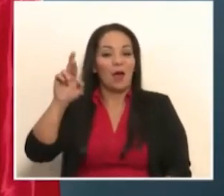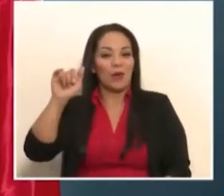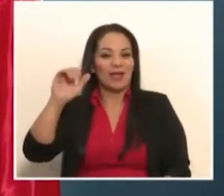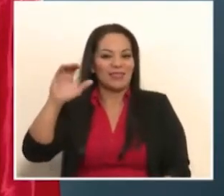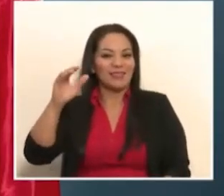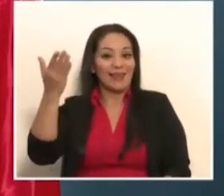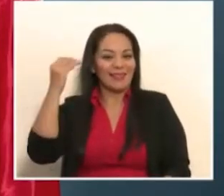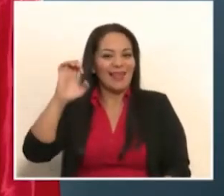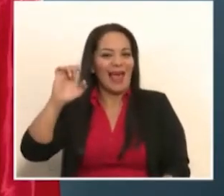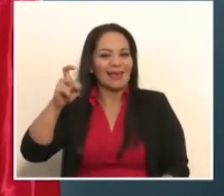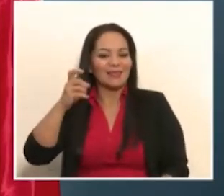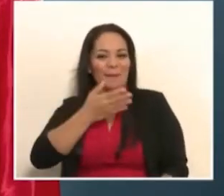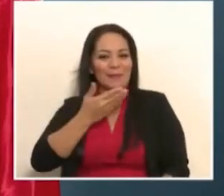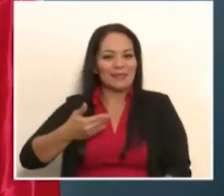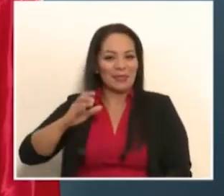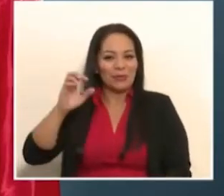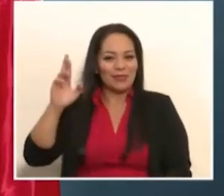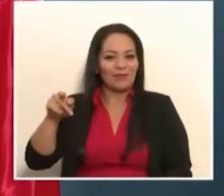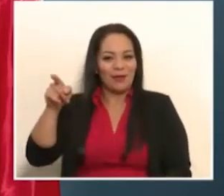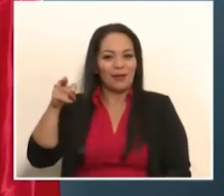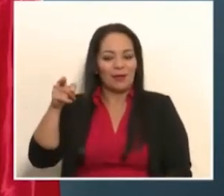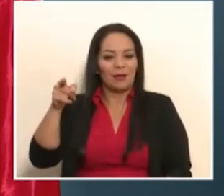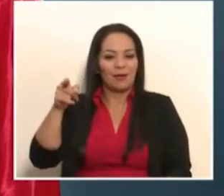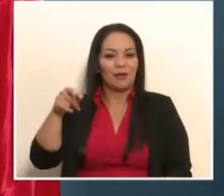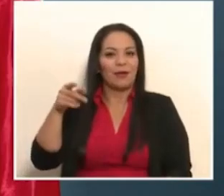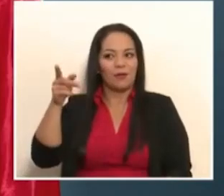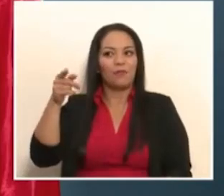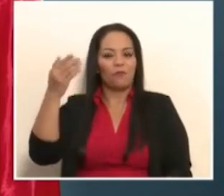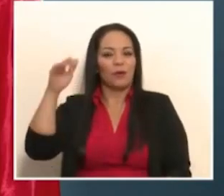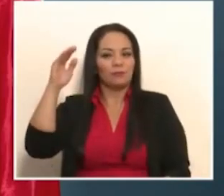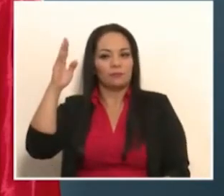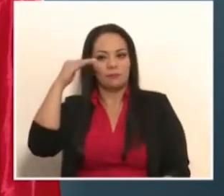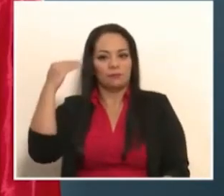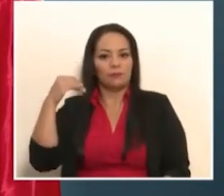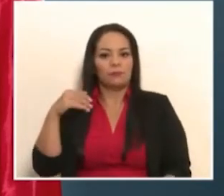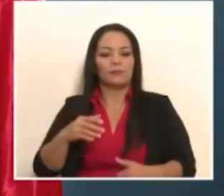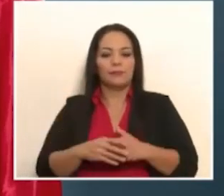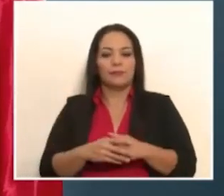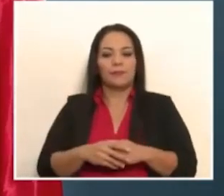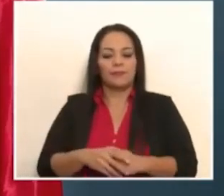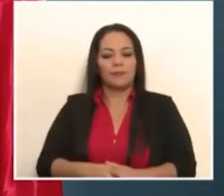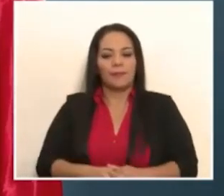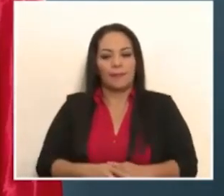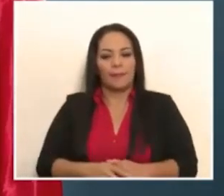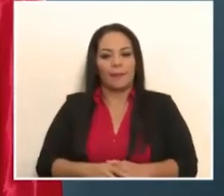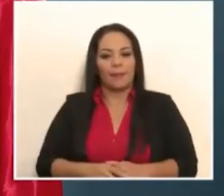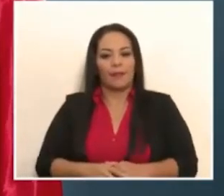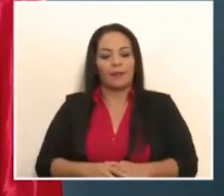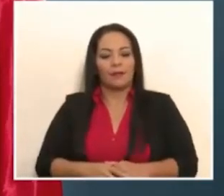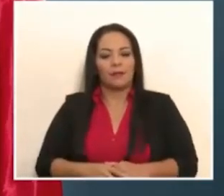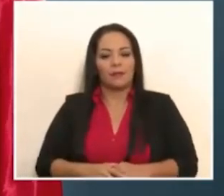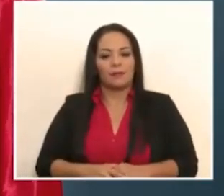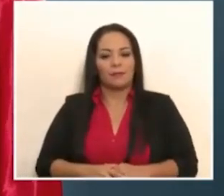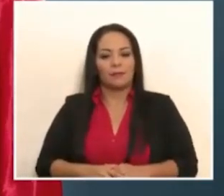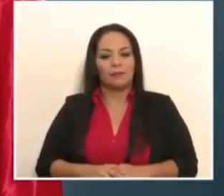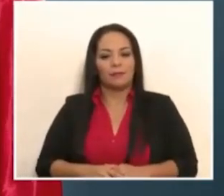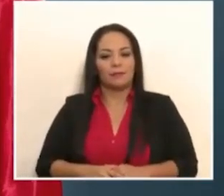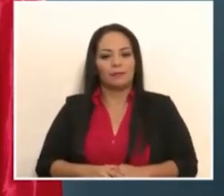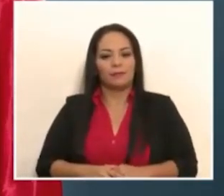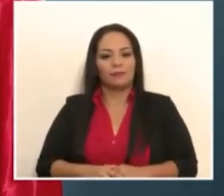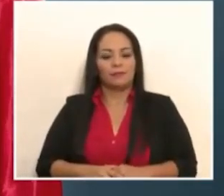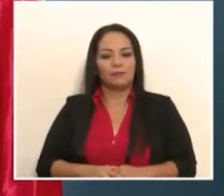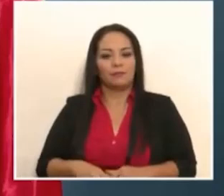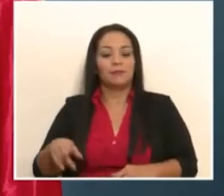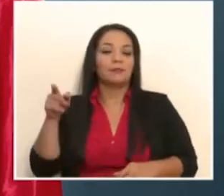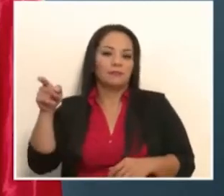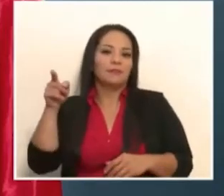¿verdad?, quien nos ha atacado tanto en el campo de la seguridad. Bueno, yo creo que don Mario algo tuvo que haber